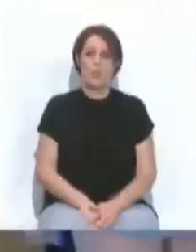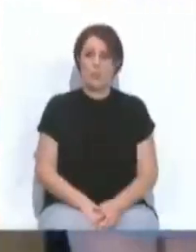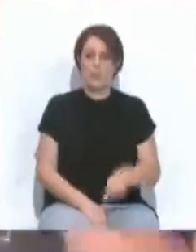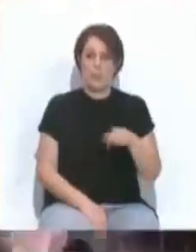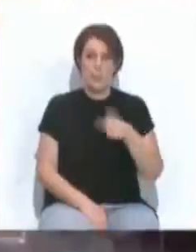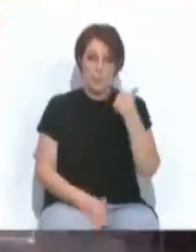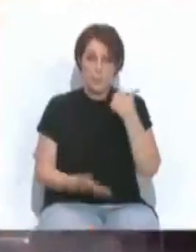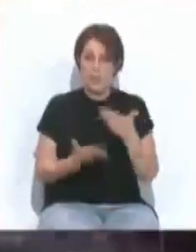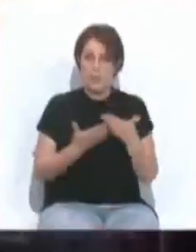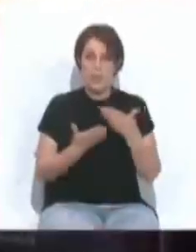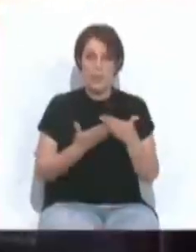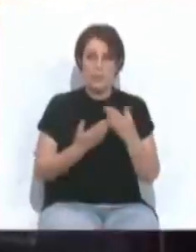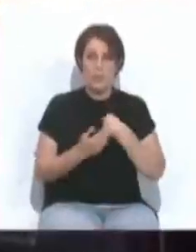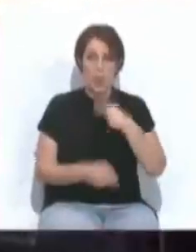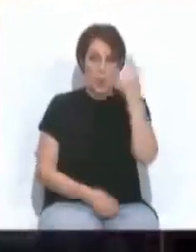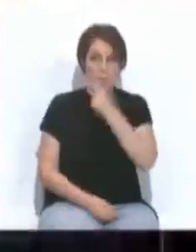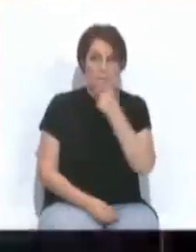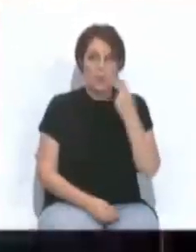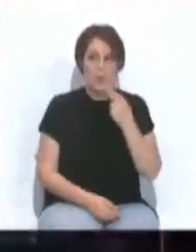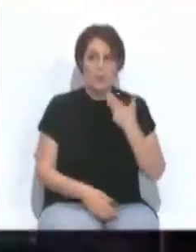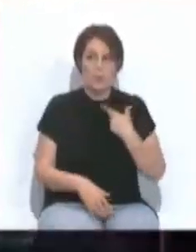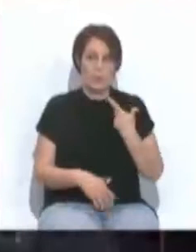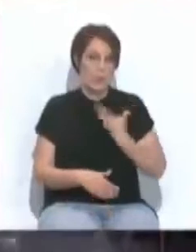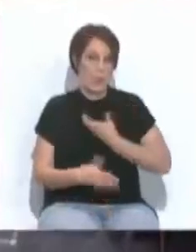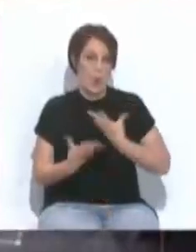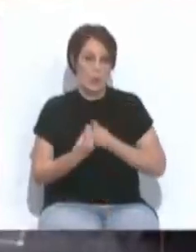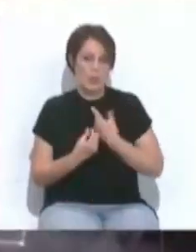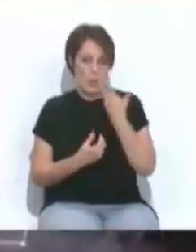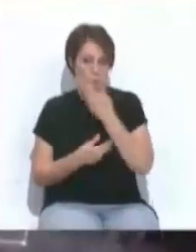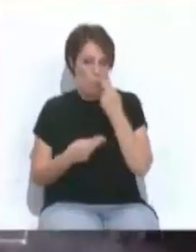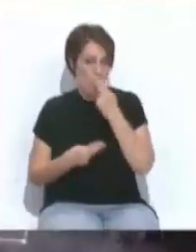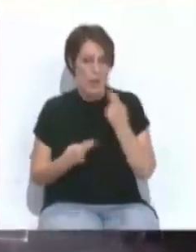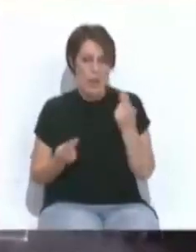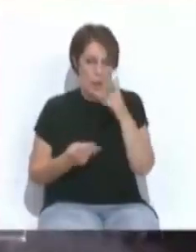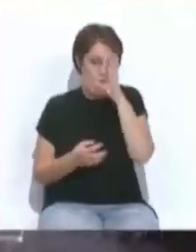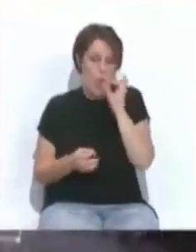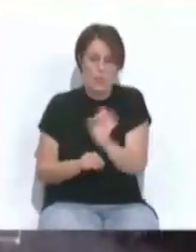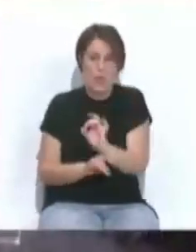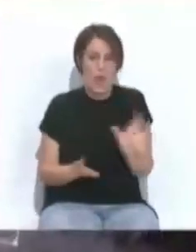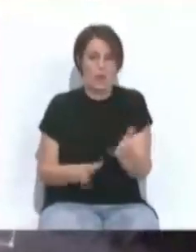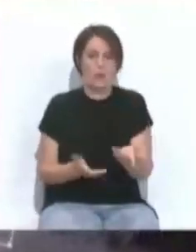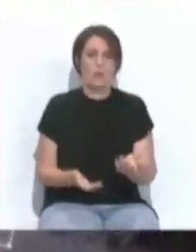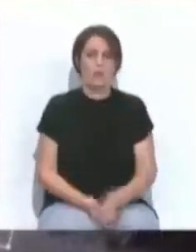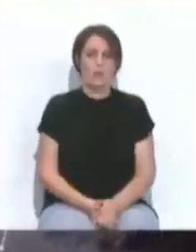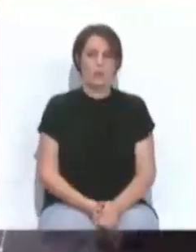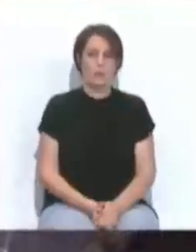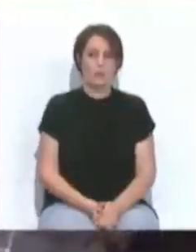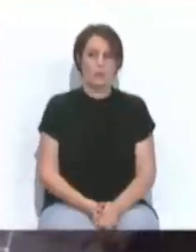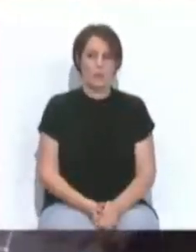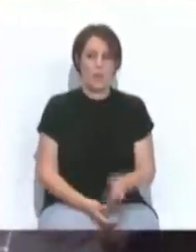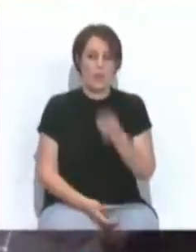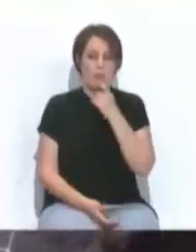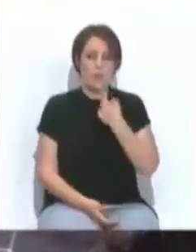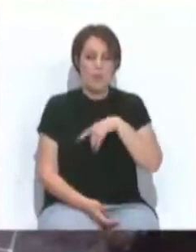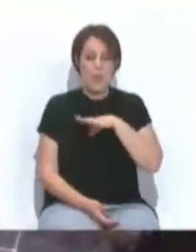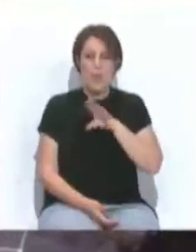Esto es una muestra de ese compromiso del Ayuntamiento con la Escuela Pública, que creo que es indiscutible, y de cómo